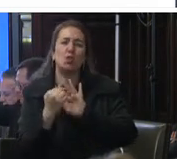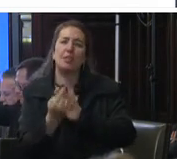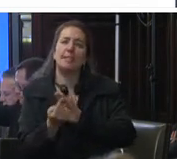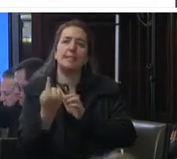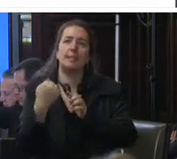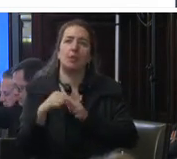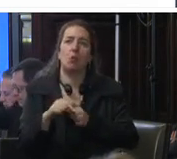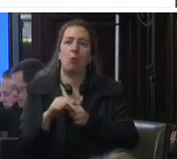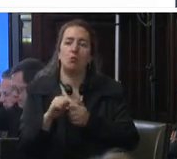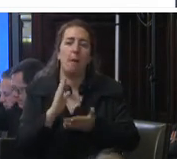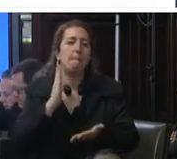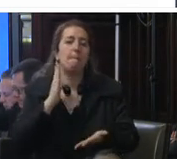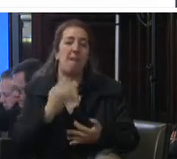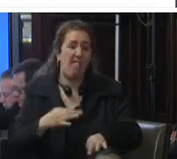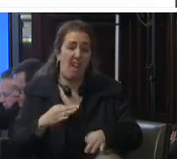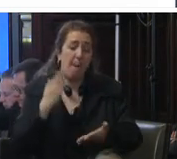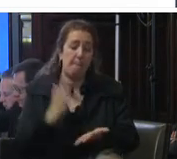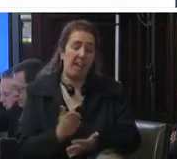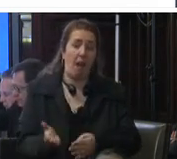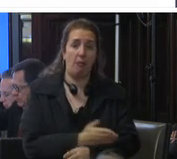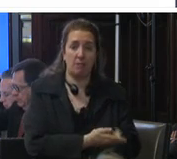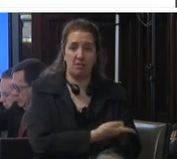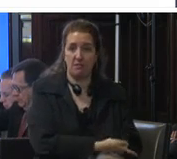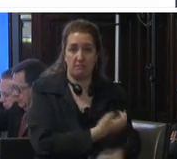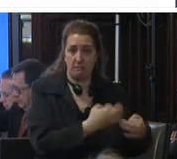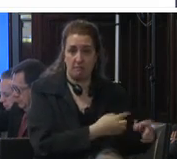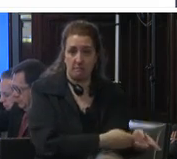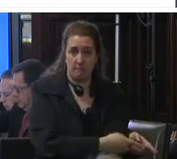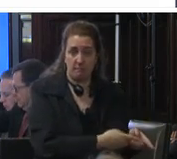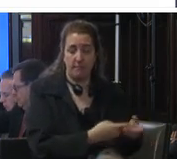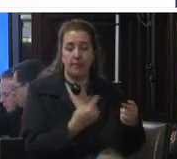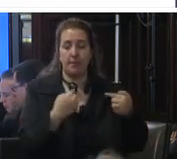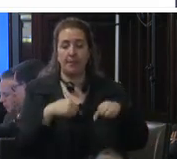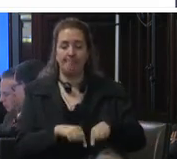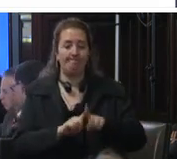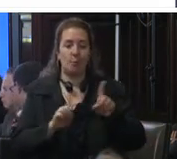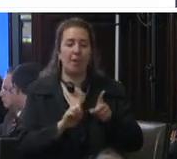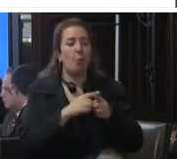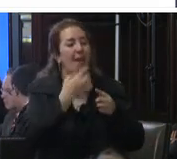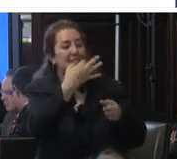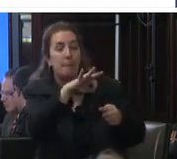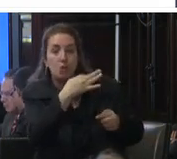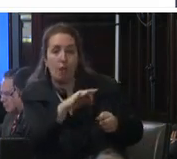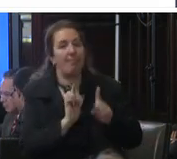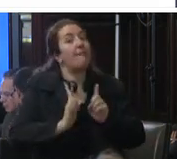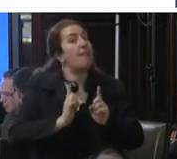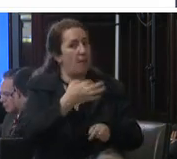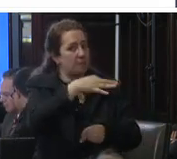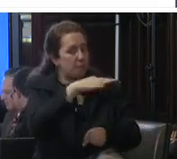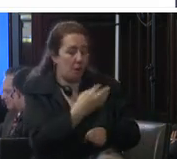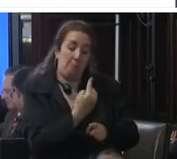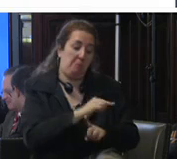en una pena anticipada incumple con el principio de excepcionalidad que le debe caracterizar como medida privativa de libertad